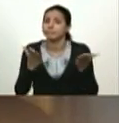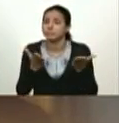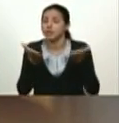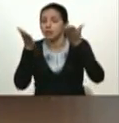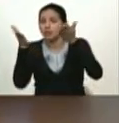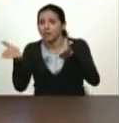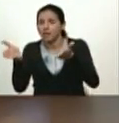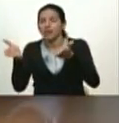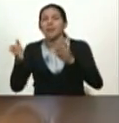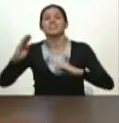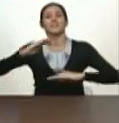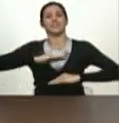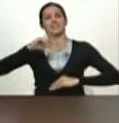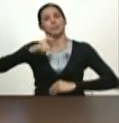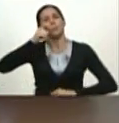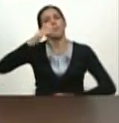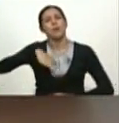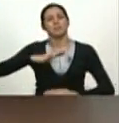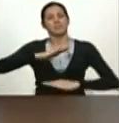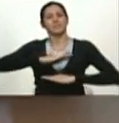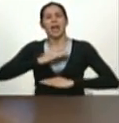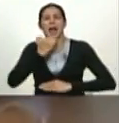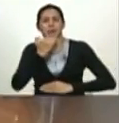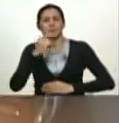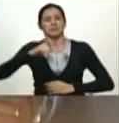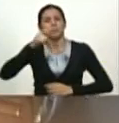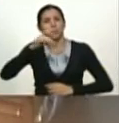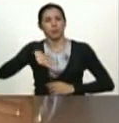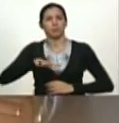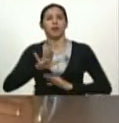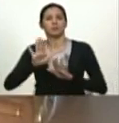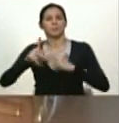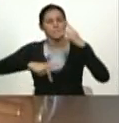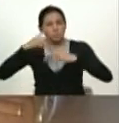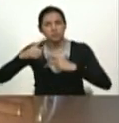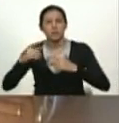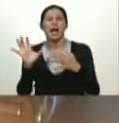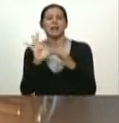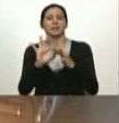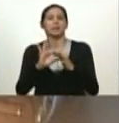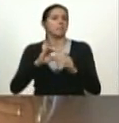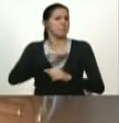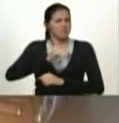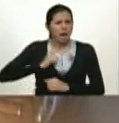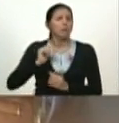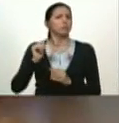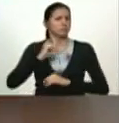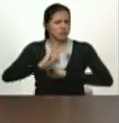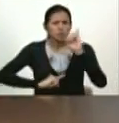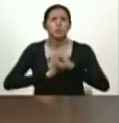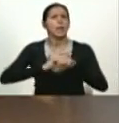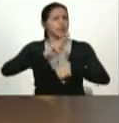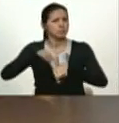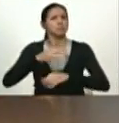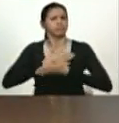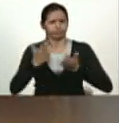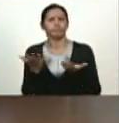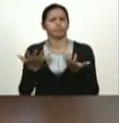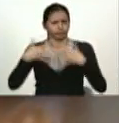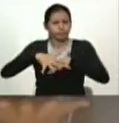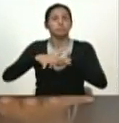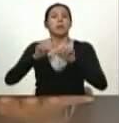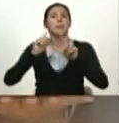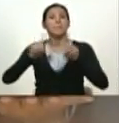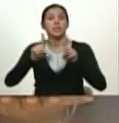necesidades de nuestro pueblo una economía de carácter productivo con alianzas privadas nacionales internacionales pero con una gran perspectiva